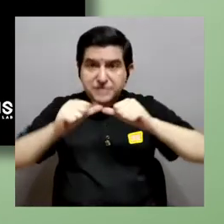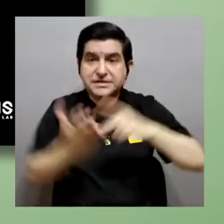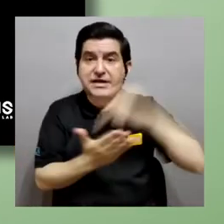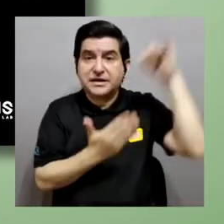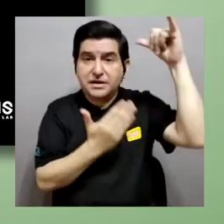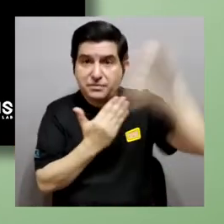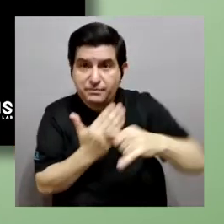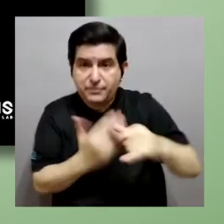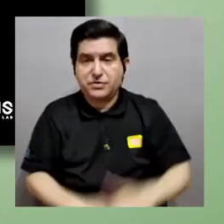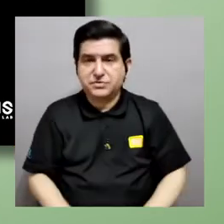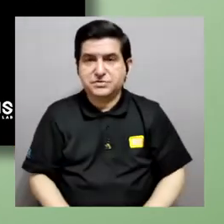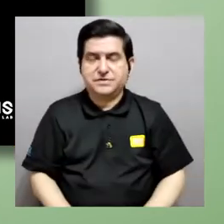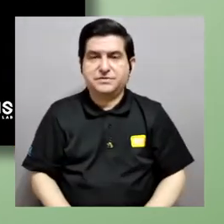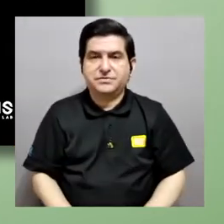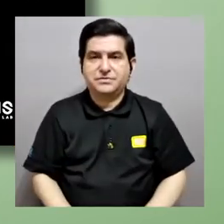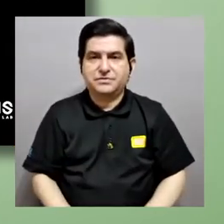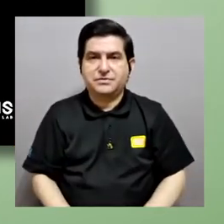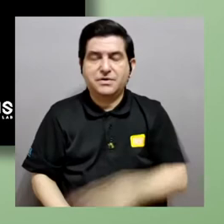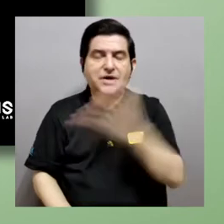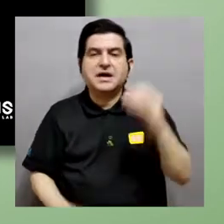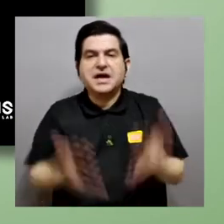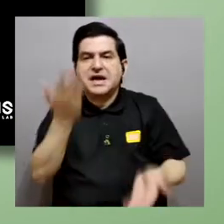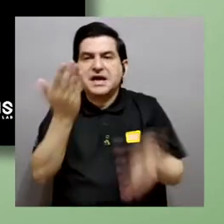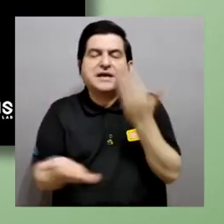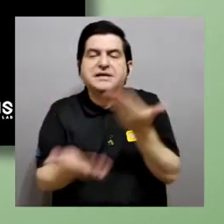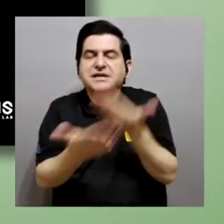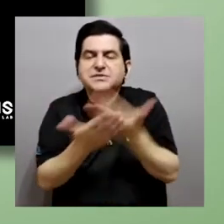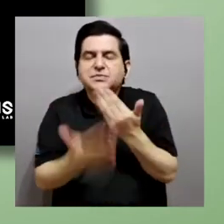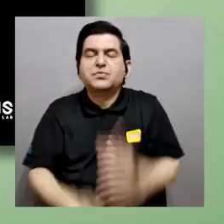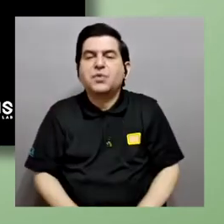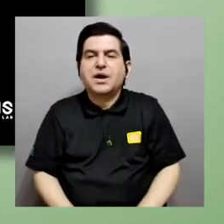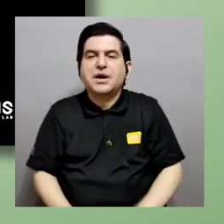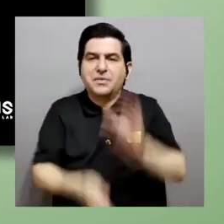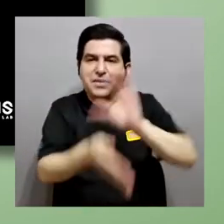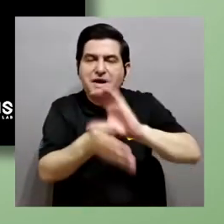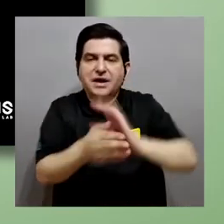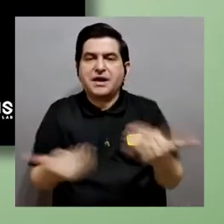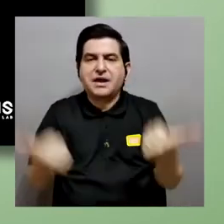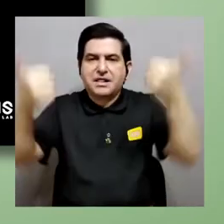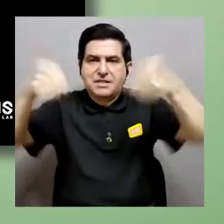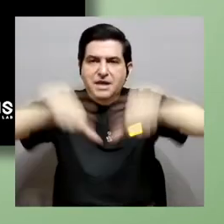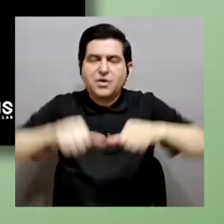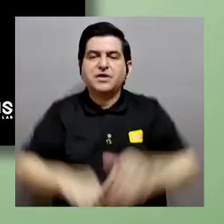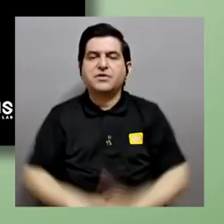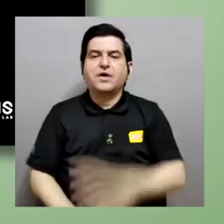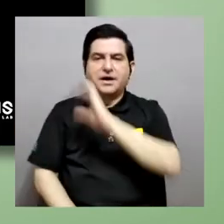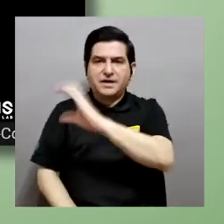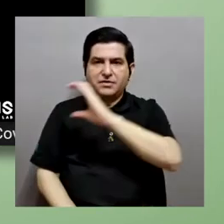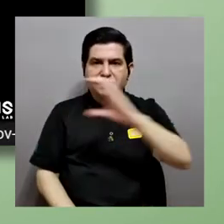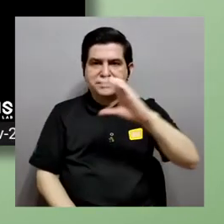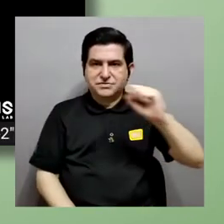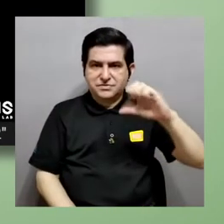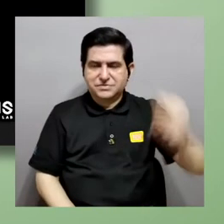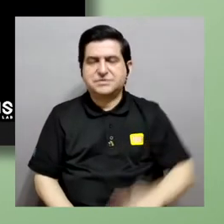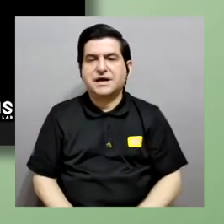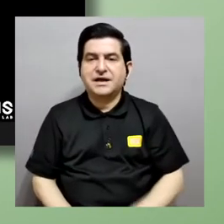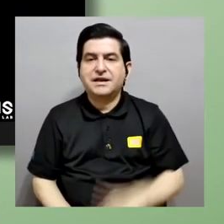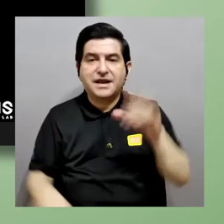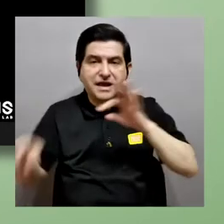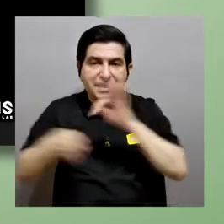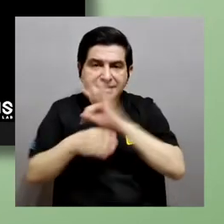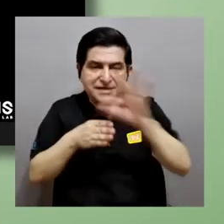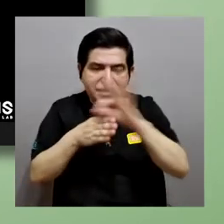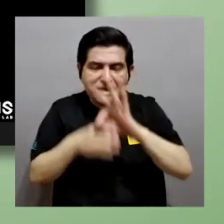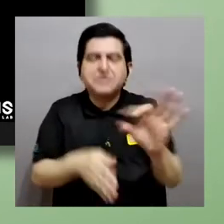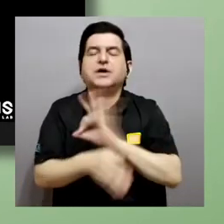ICP, y pasar a posibles pruebas clínicas en convenio con la Caja Constitucional de Seguro Social, y probar entonces que el tratamiento estaría funcionando.